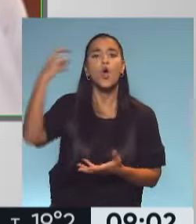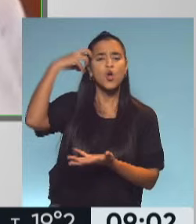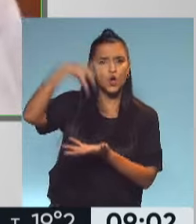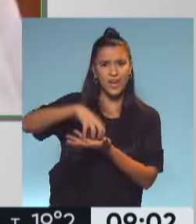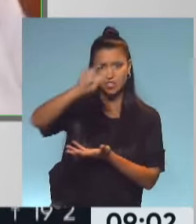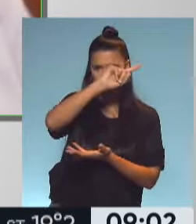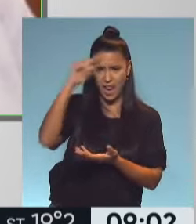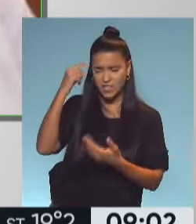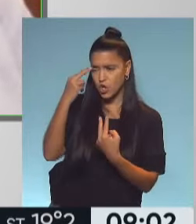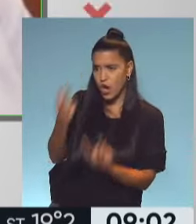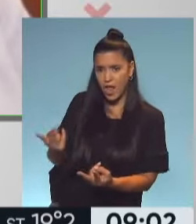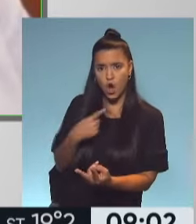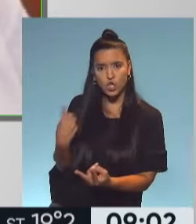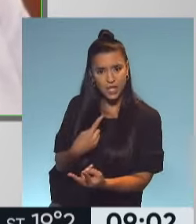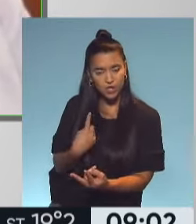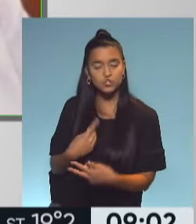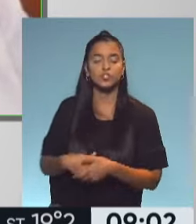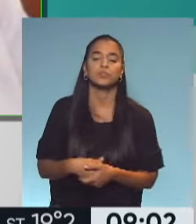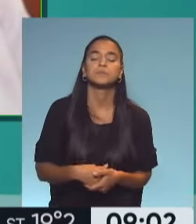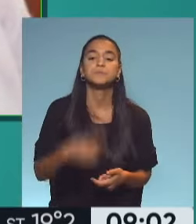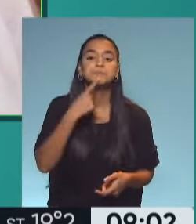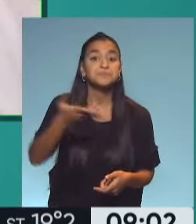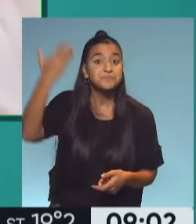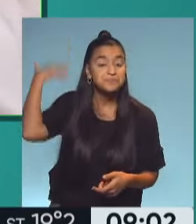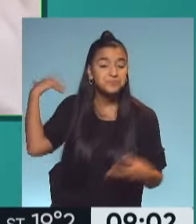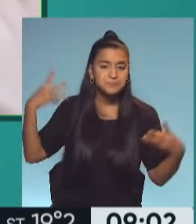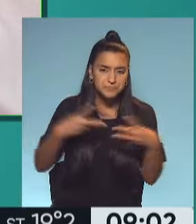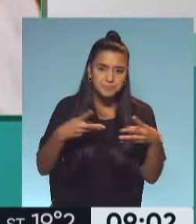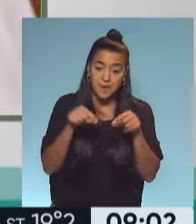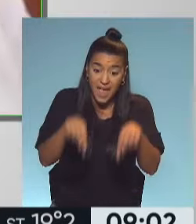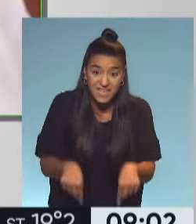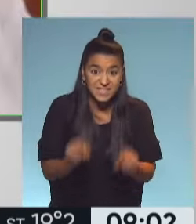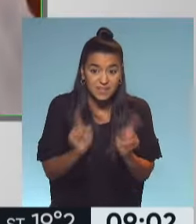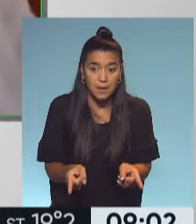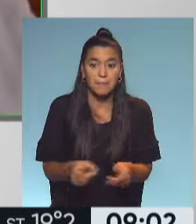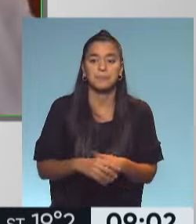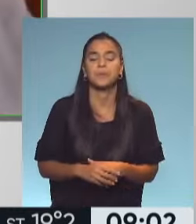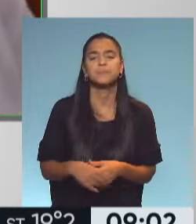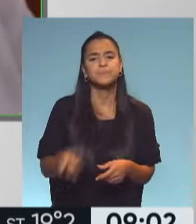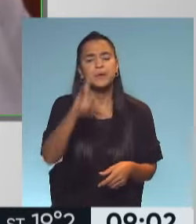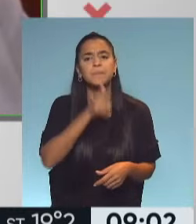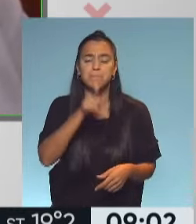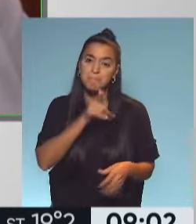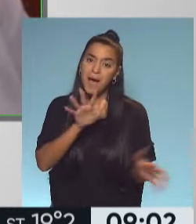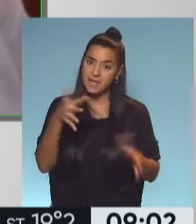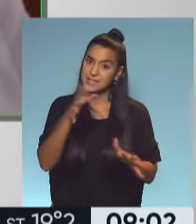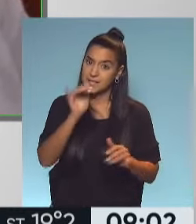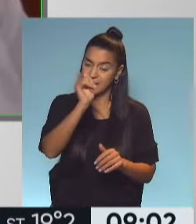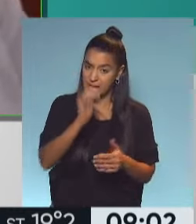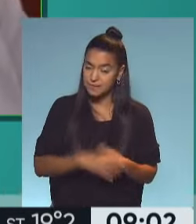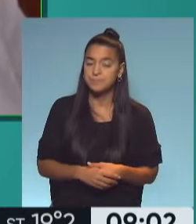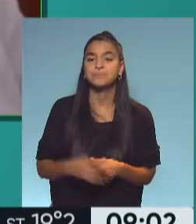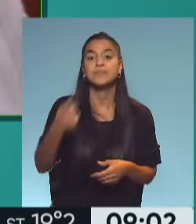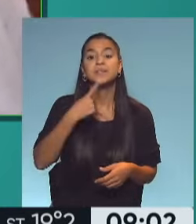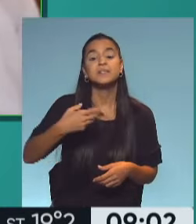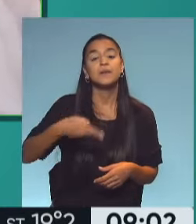Nación. Y realmente aquella guerra y esta se nos parece bastante, salvo